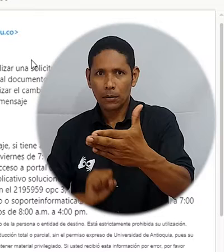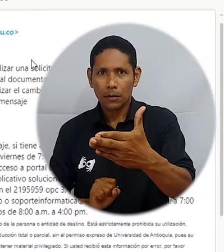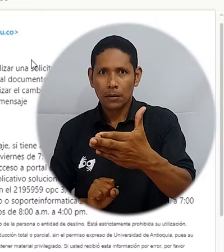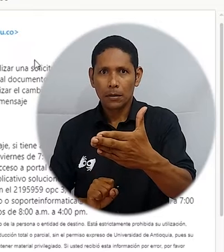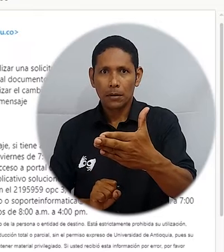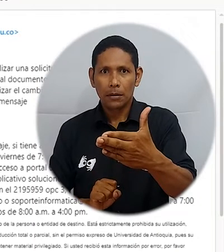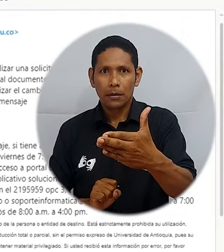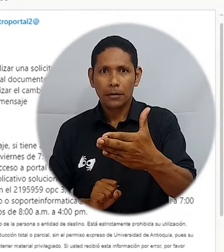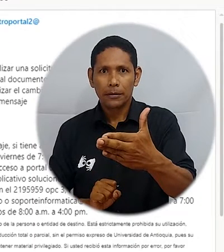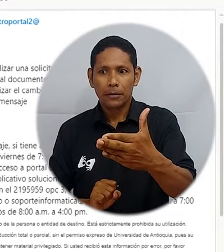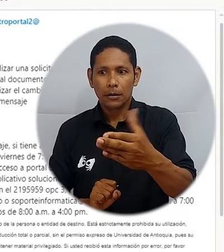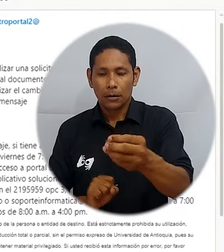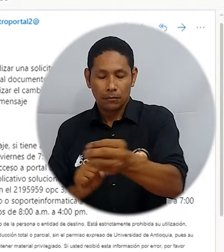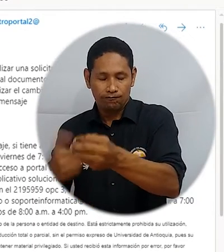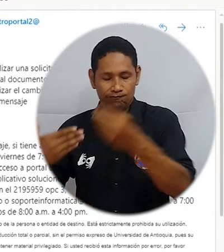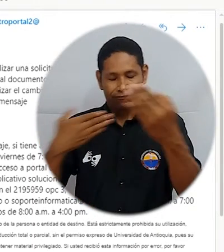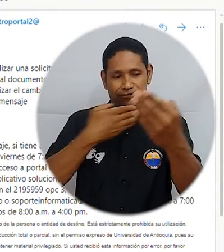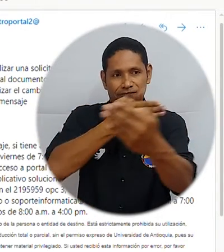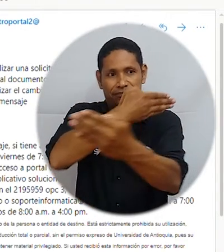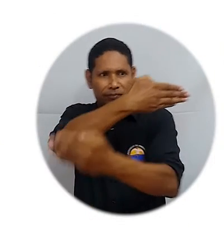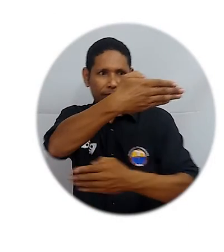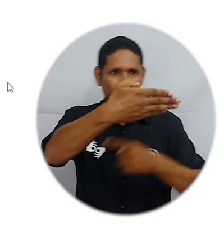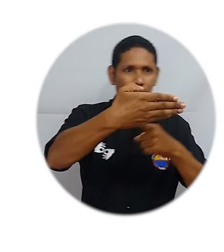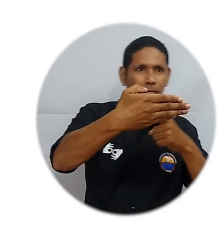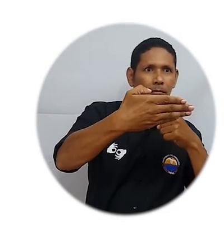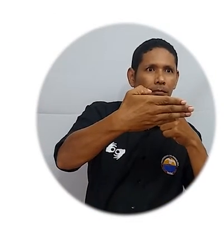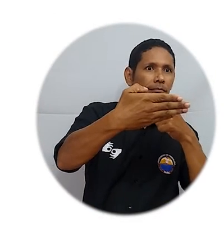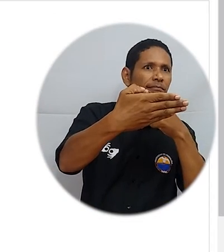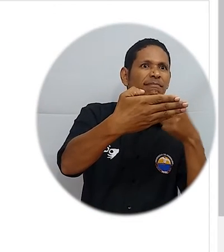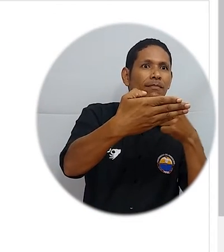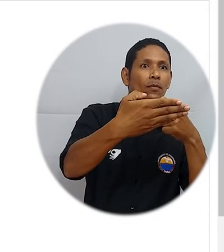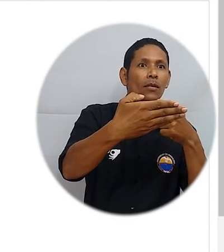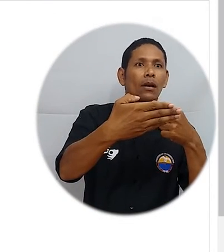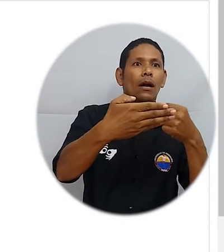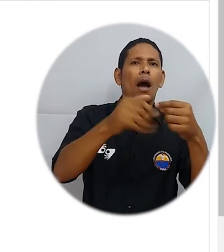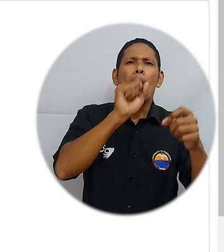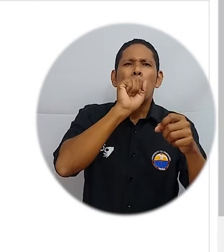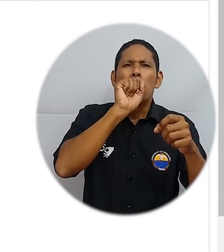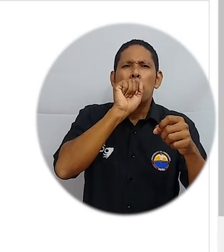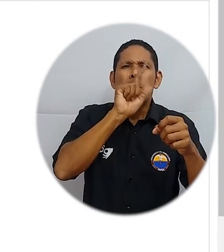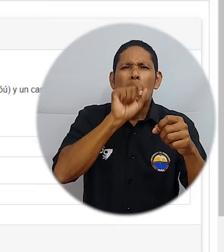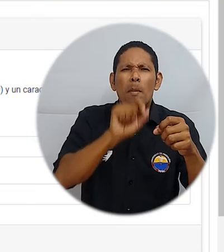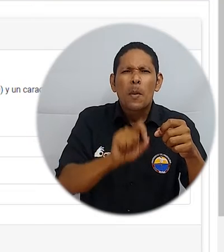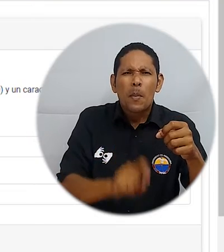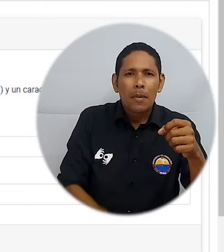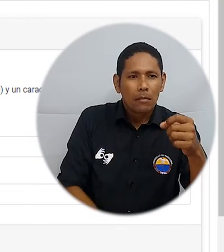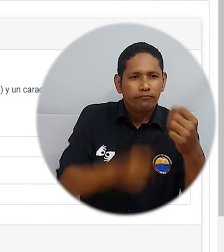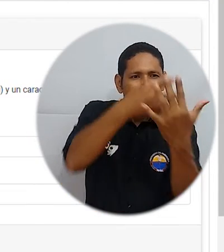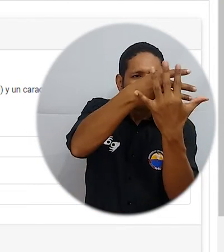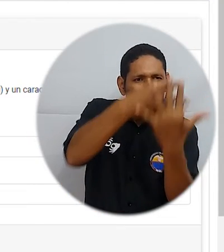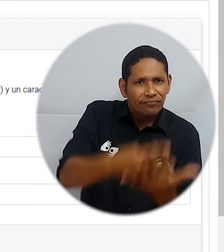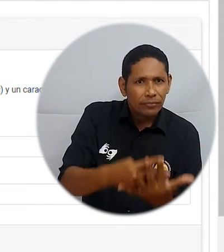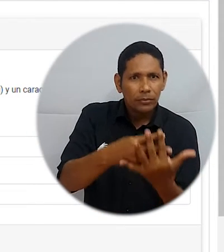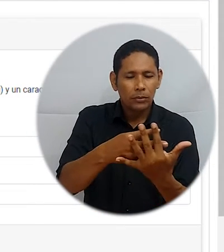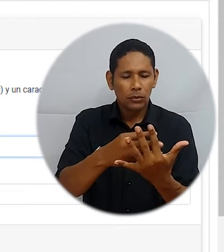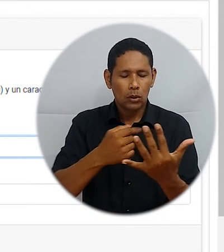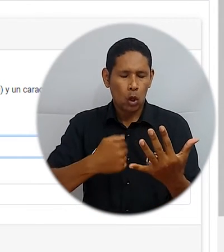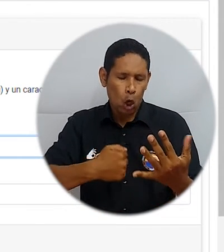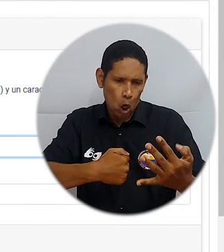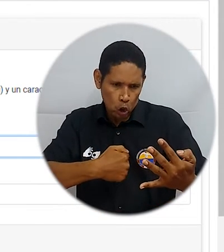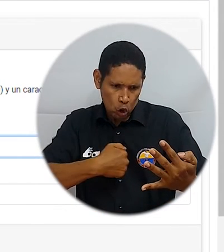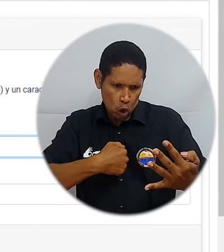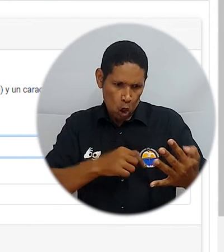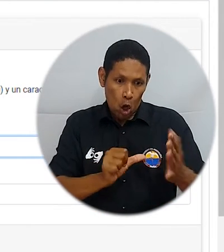enlace nos redirigirá hacia un formulario en el cual